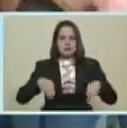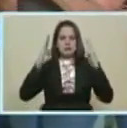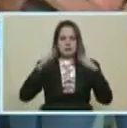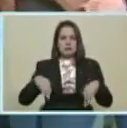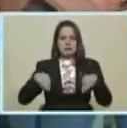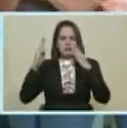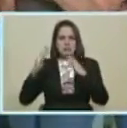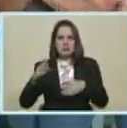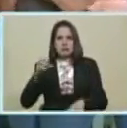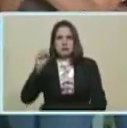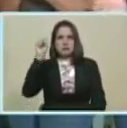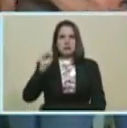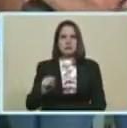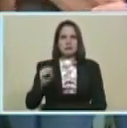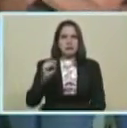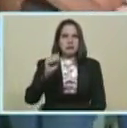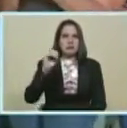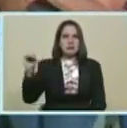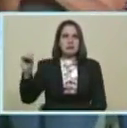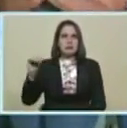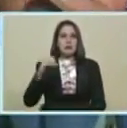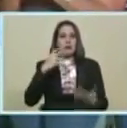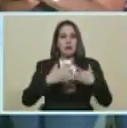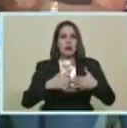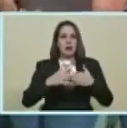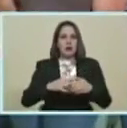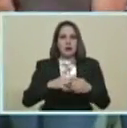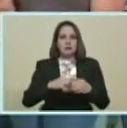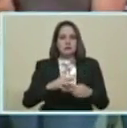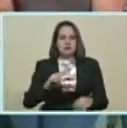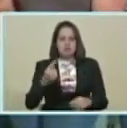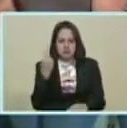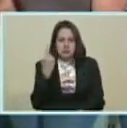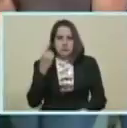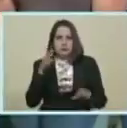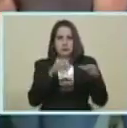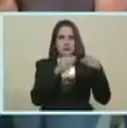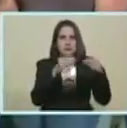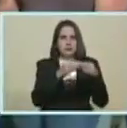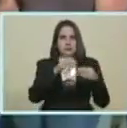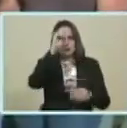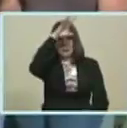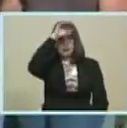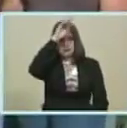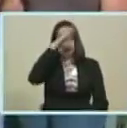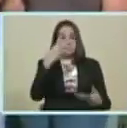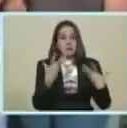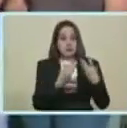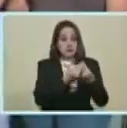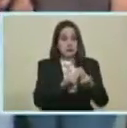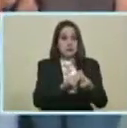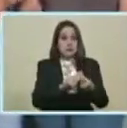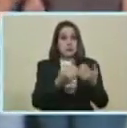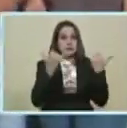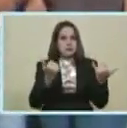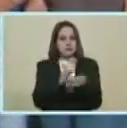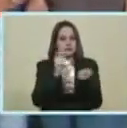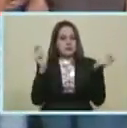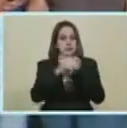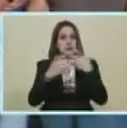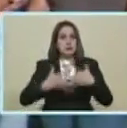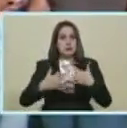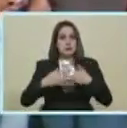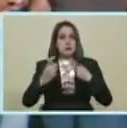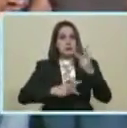suroeste A la empresa Primero nació Como brigada De la misión Robert Serra Y hoy se están Constituyendo En una empresa De propiedad social